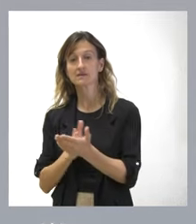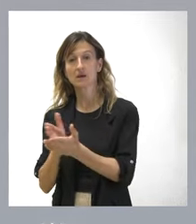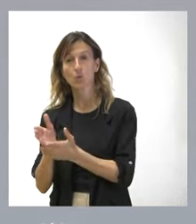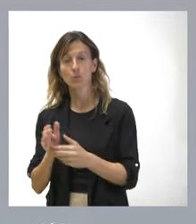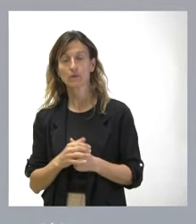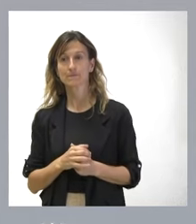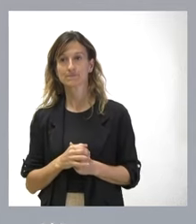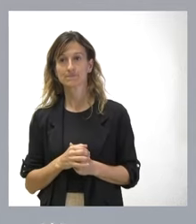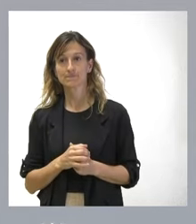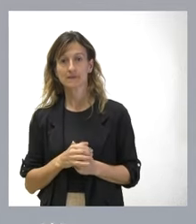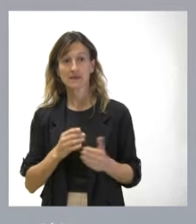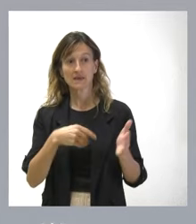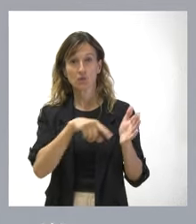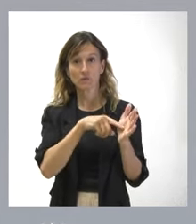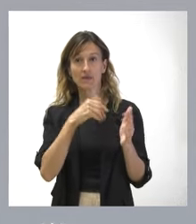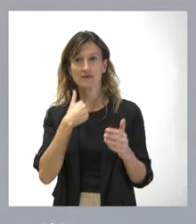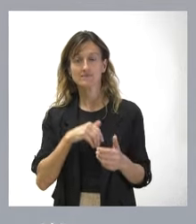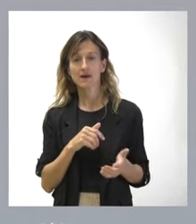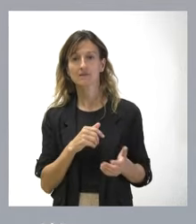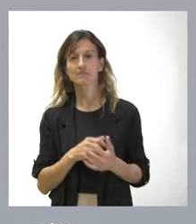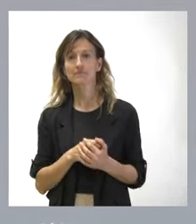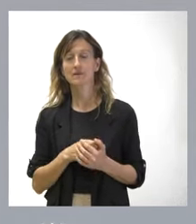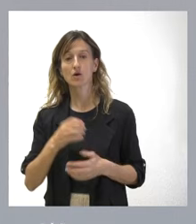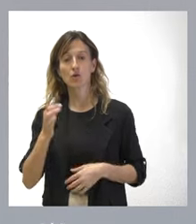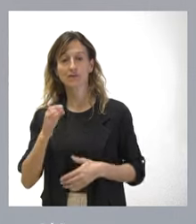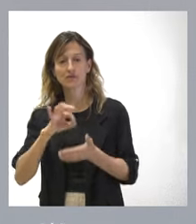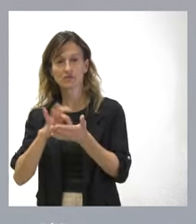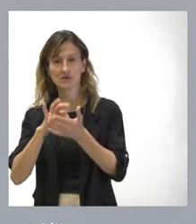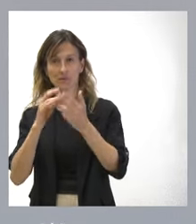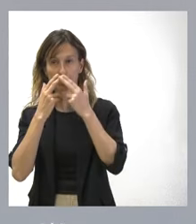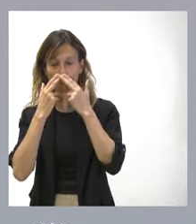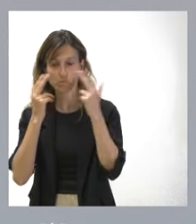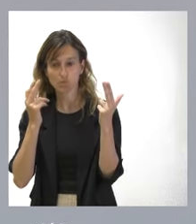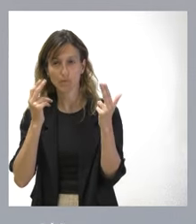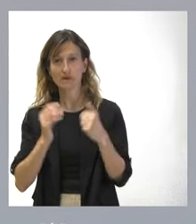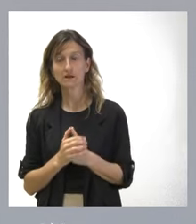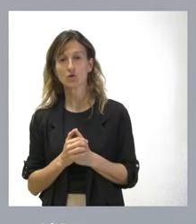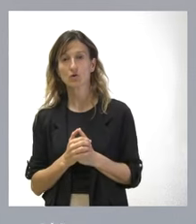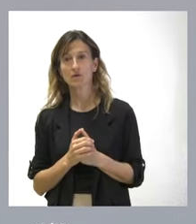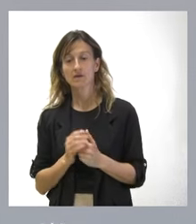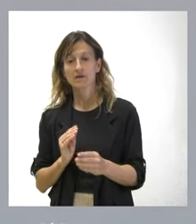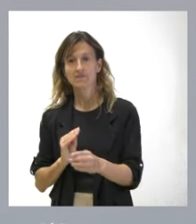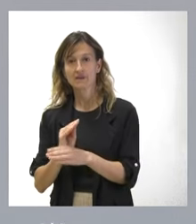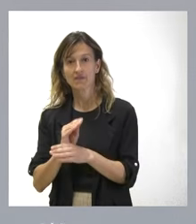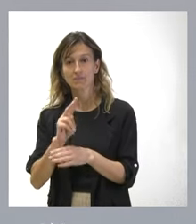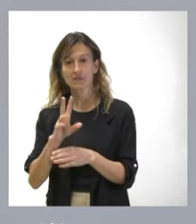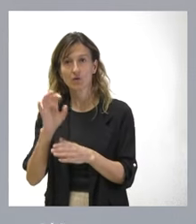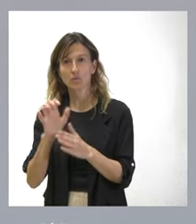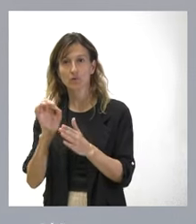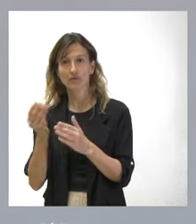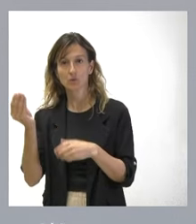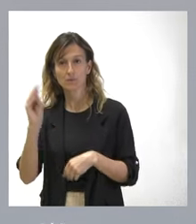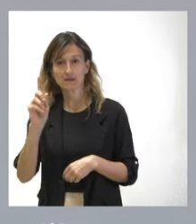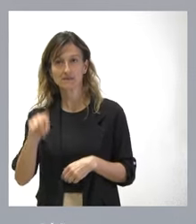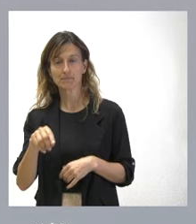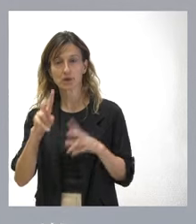momento en que éstas sean incluidas como obligación de servicio público, nosotros extenderíamos la financiación del 25% de coste también